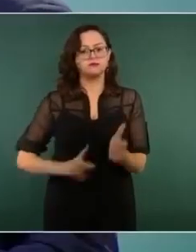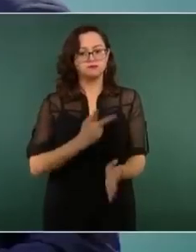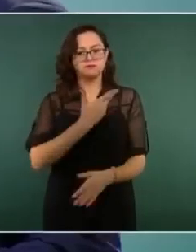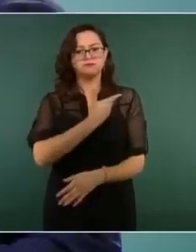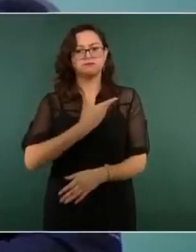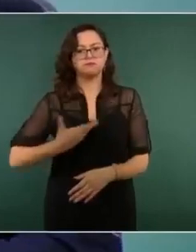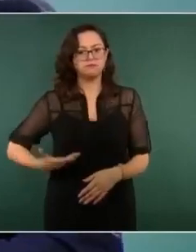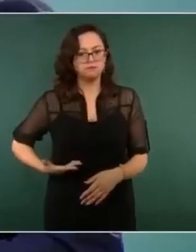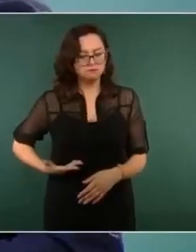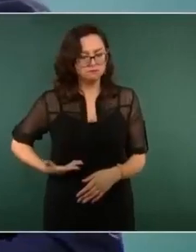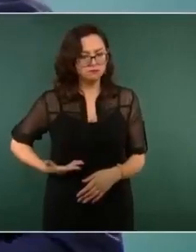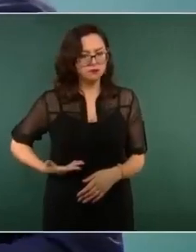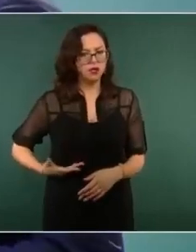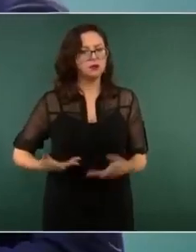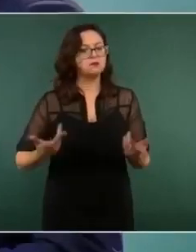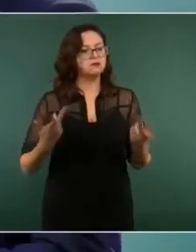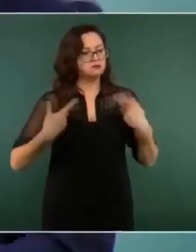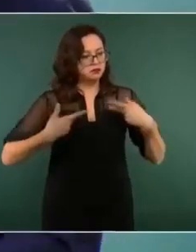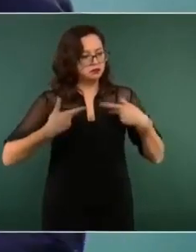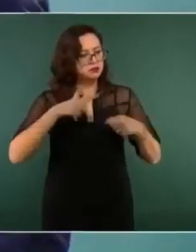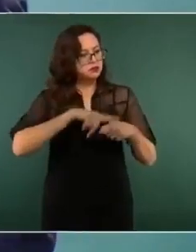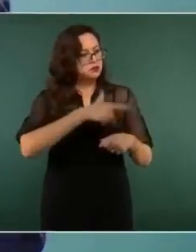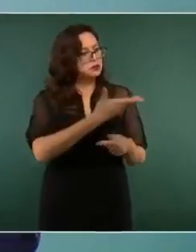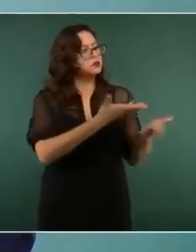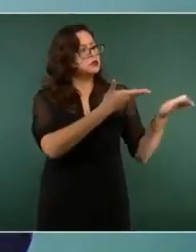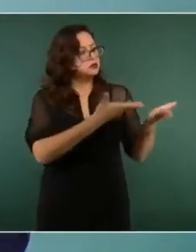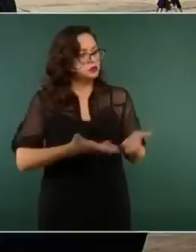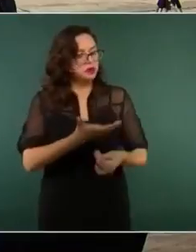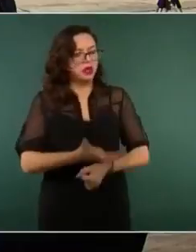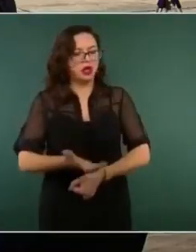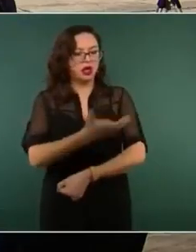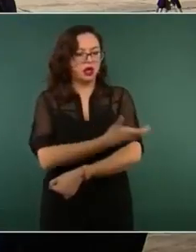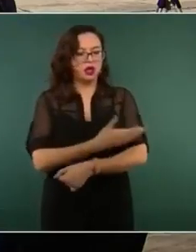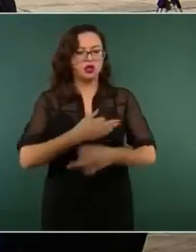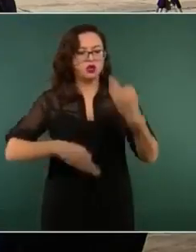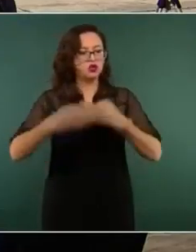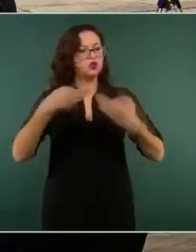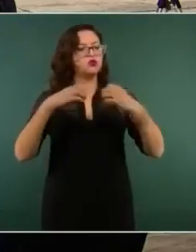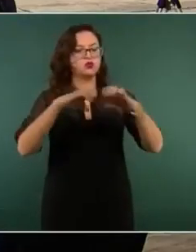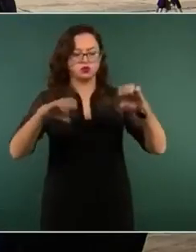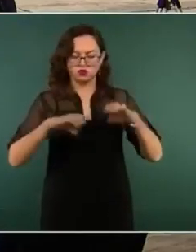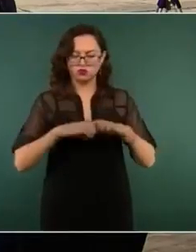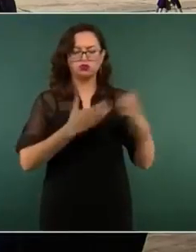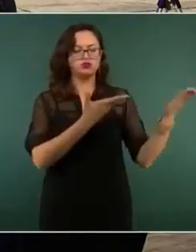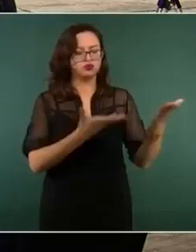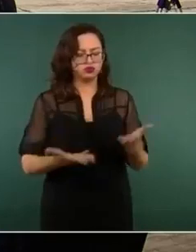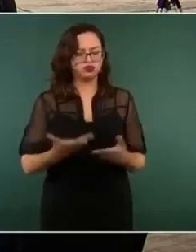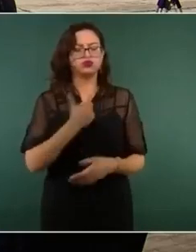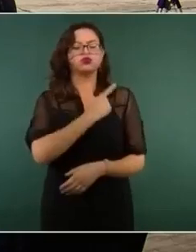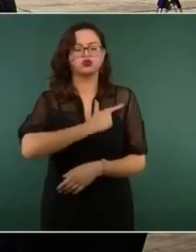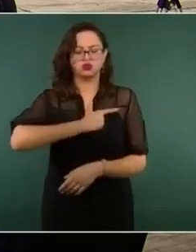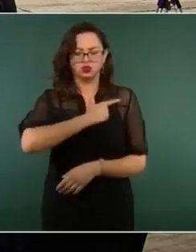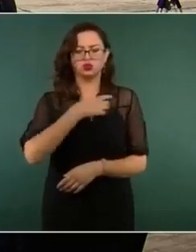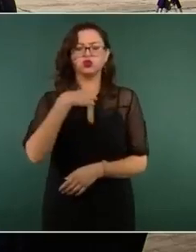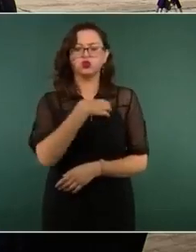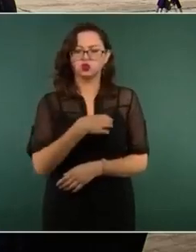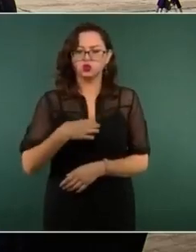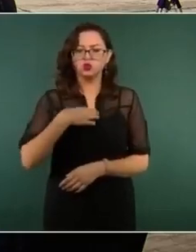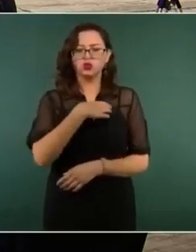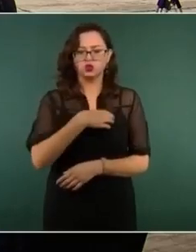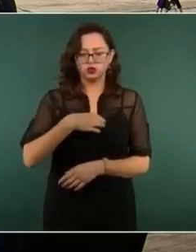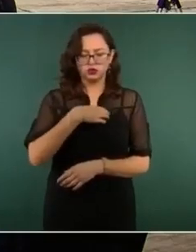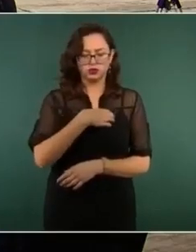estoy muy contento con su presencia de todo su gabinete de seguridad. Y